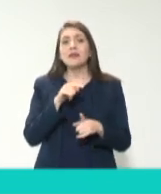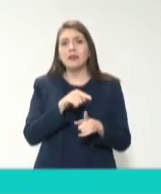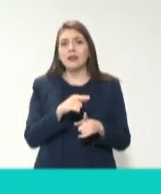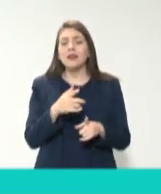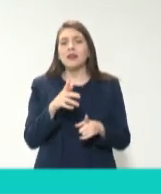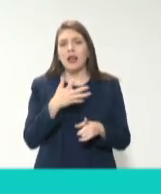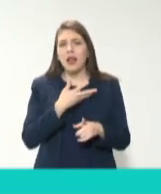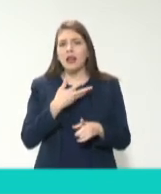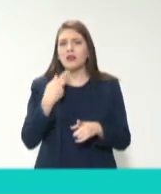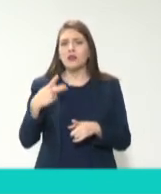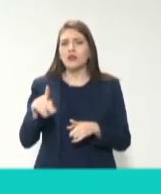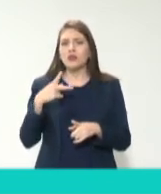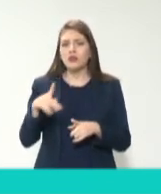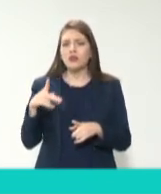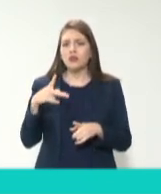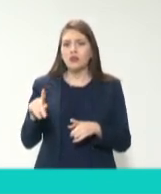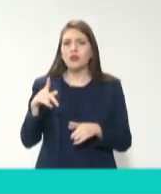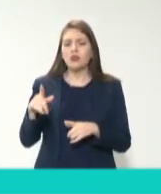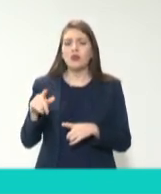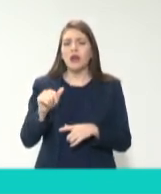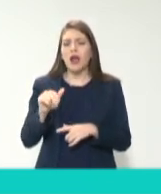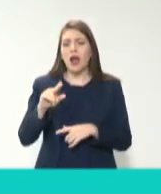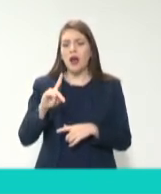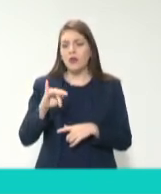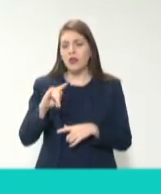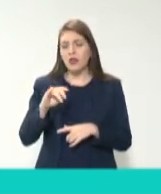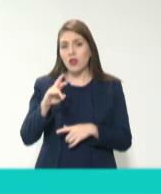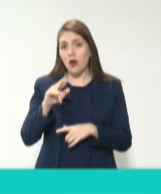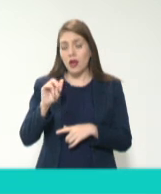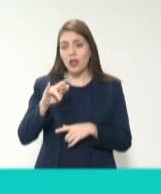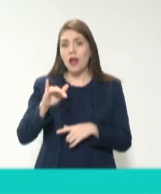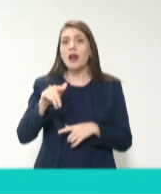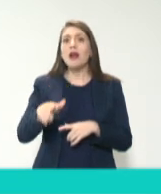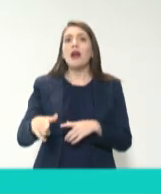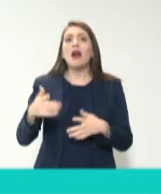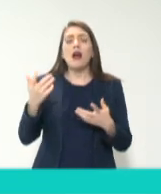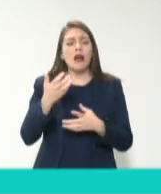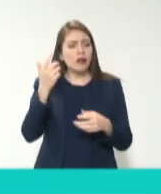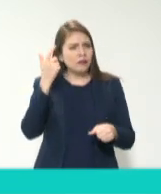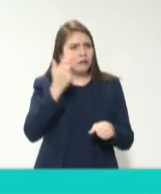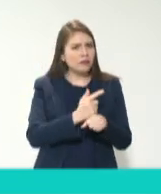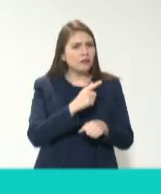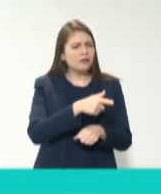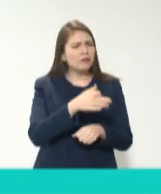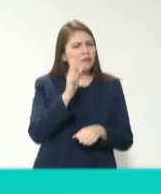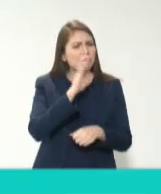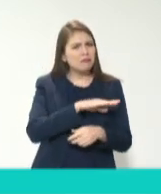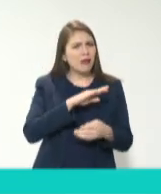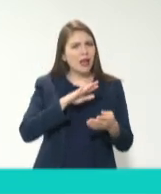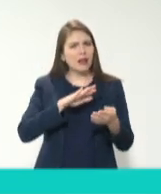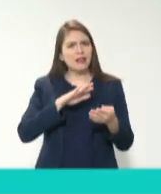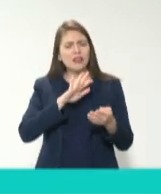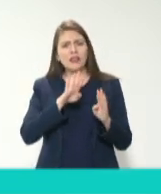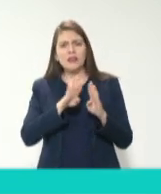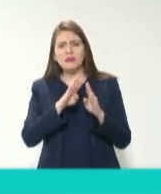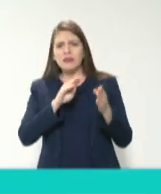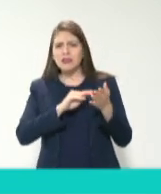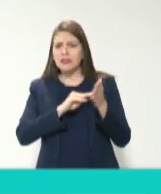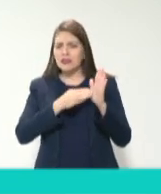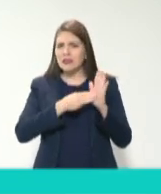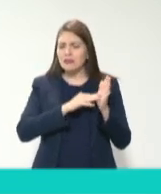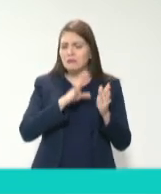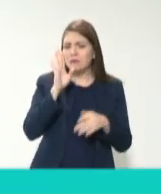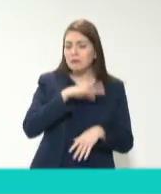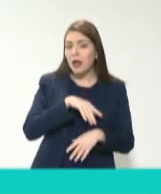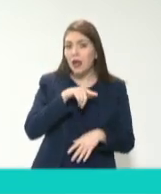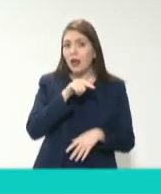Auditoría Superior en donde detecta el modus operandi, pero Animal Político también a través del uso de transparencia obtiene